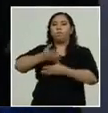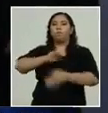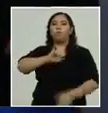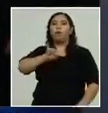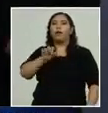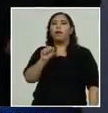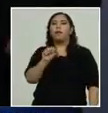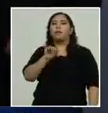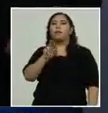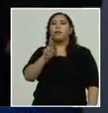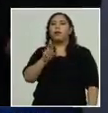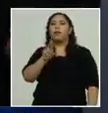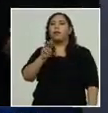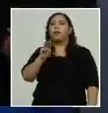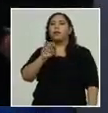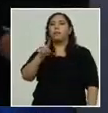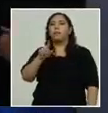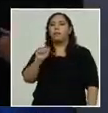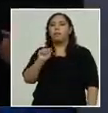General.